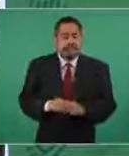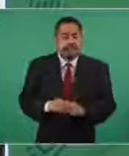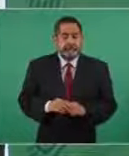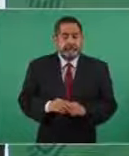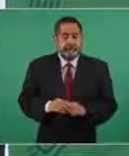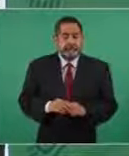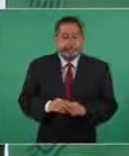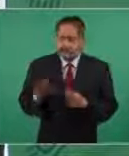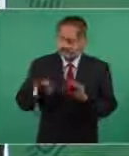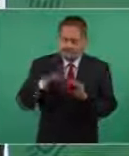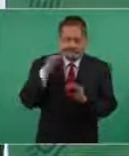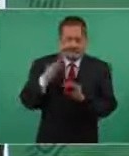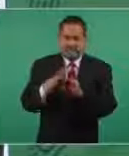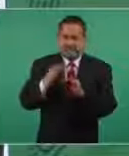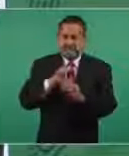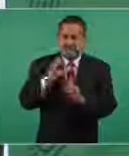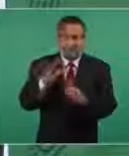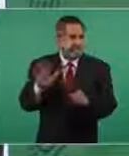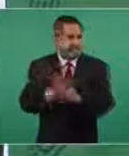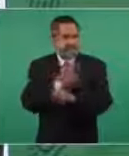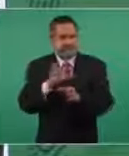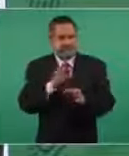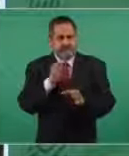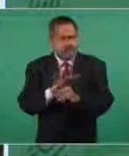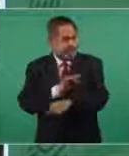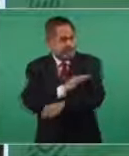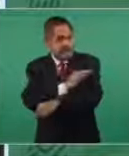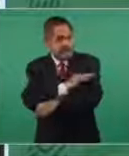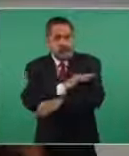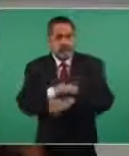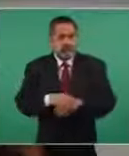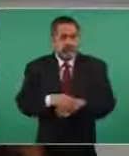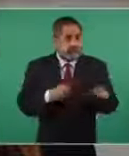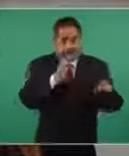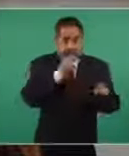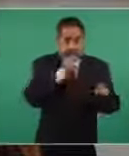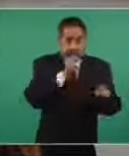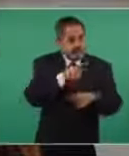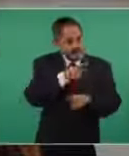Y ya terminar. Entonces, el que no ha ido,